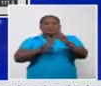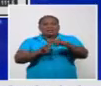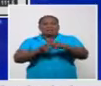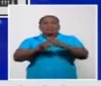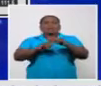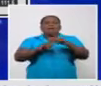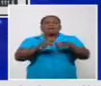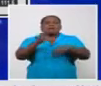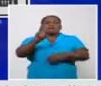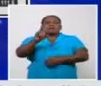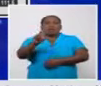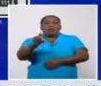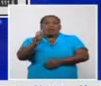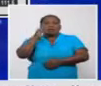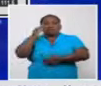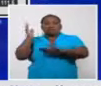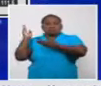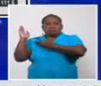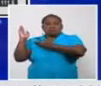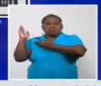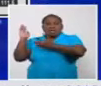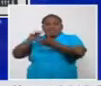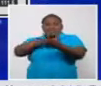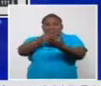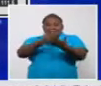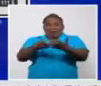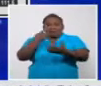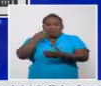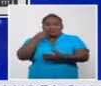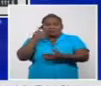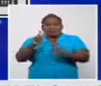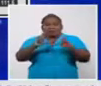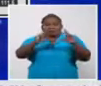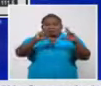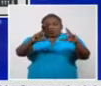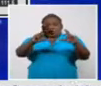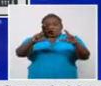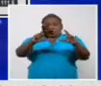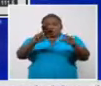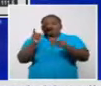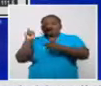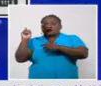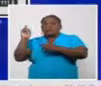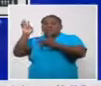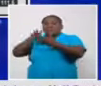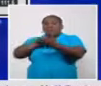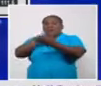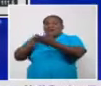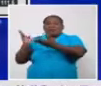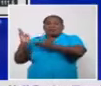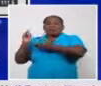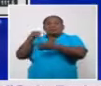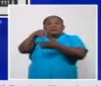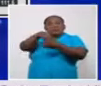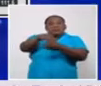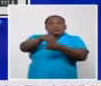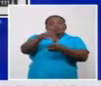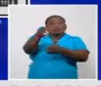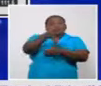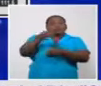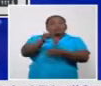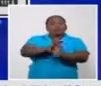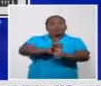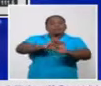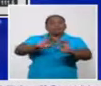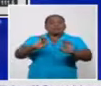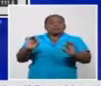pueden ver ahí, pues de todos los territorios, incluyendo el municipio especial Isla de la Juventud, se